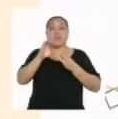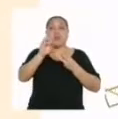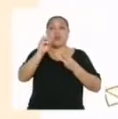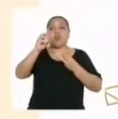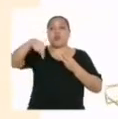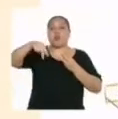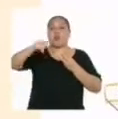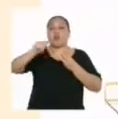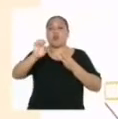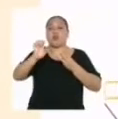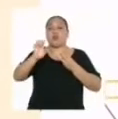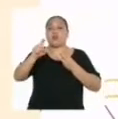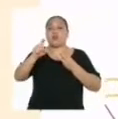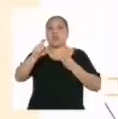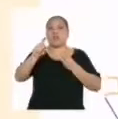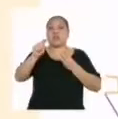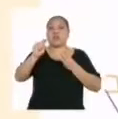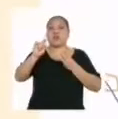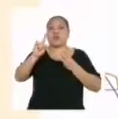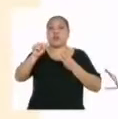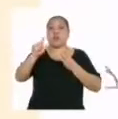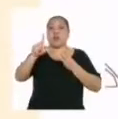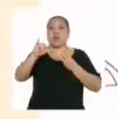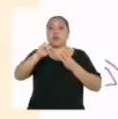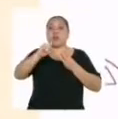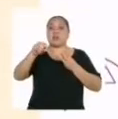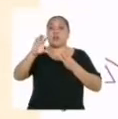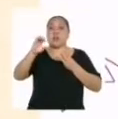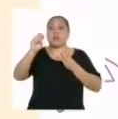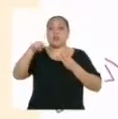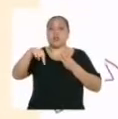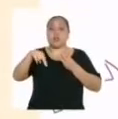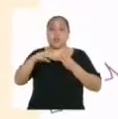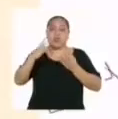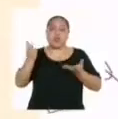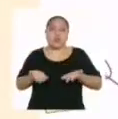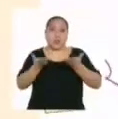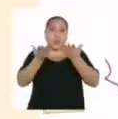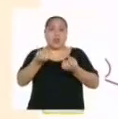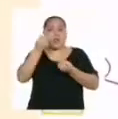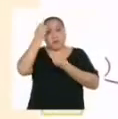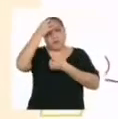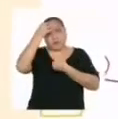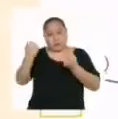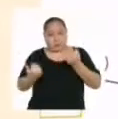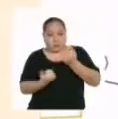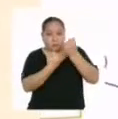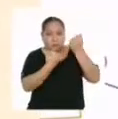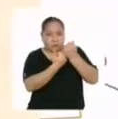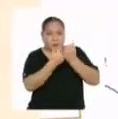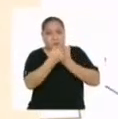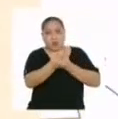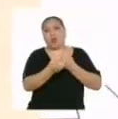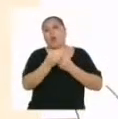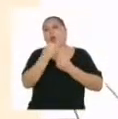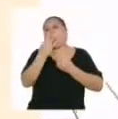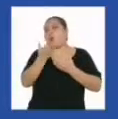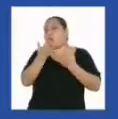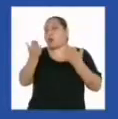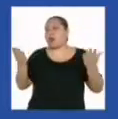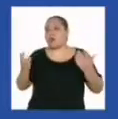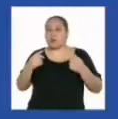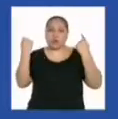contextualización, que dan información complementaria o de apoyo a alguna